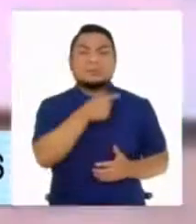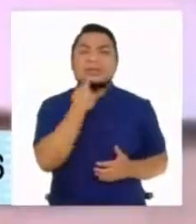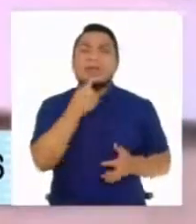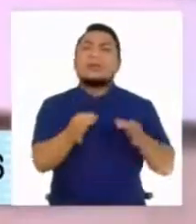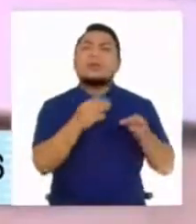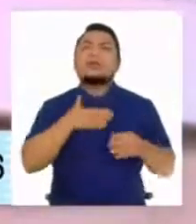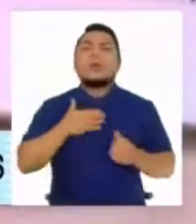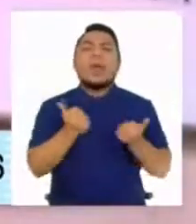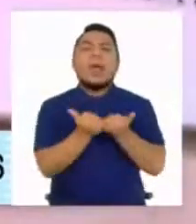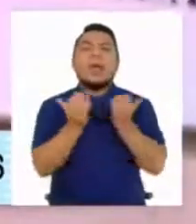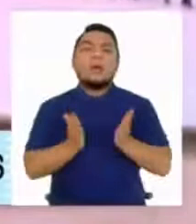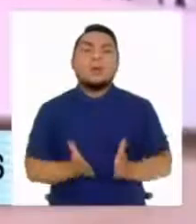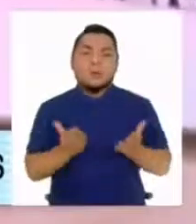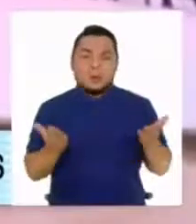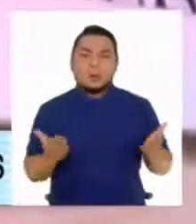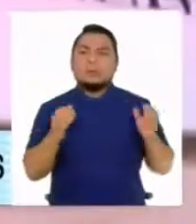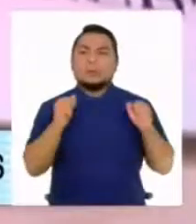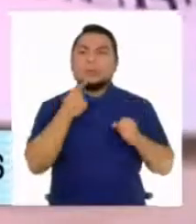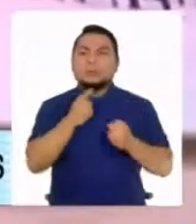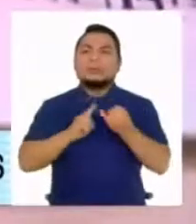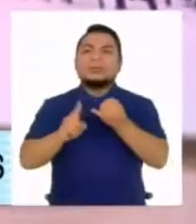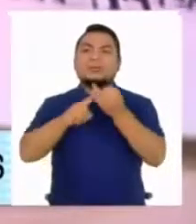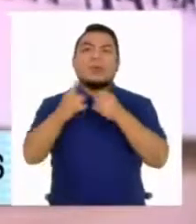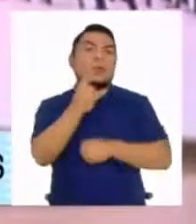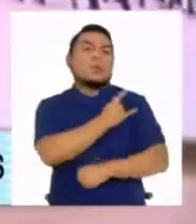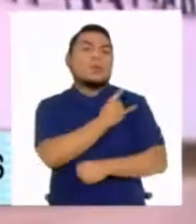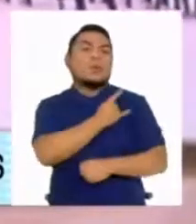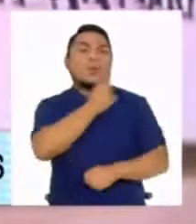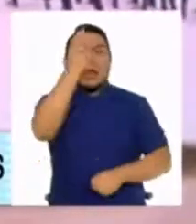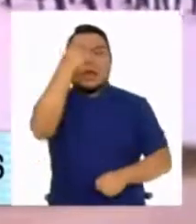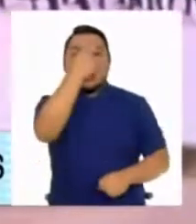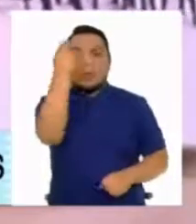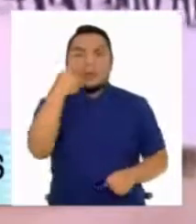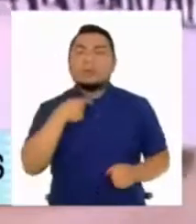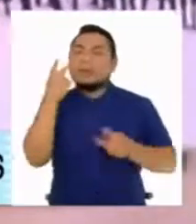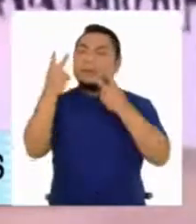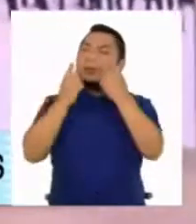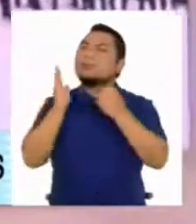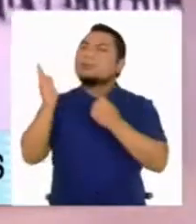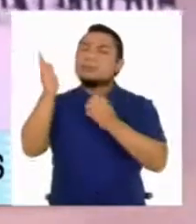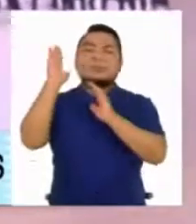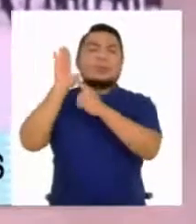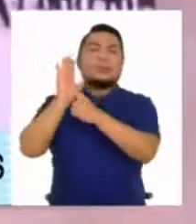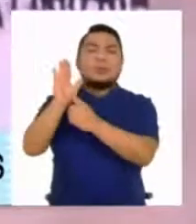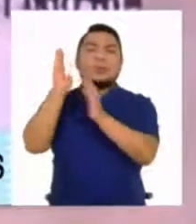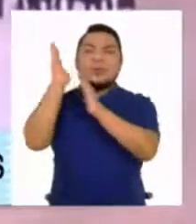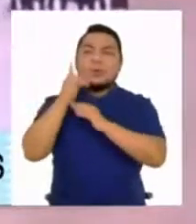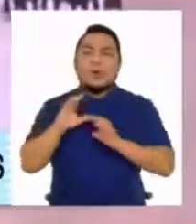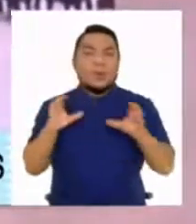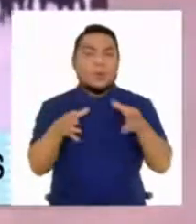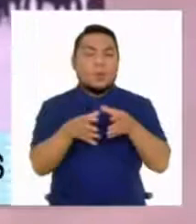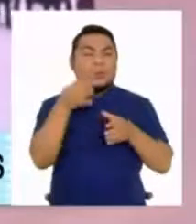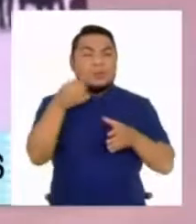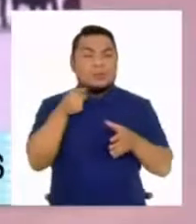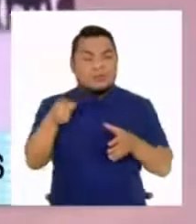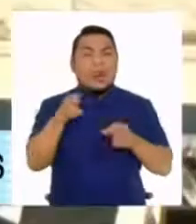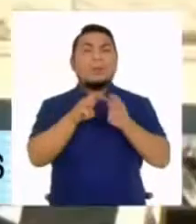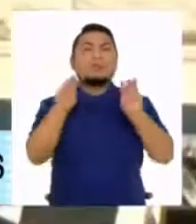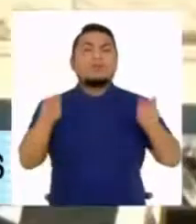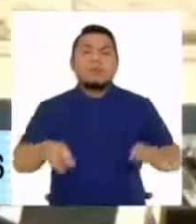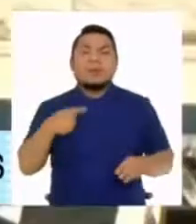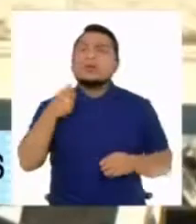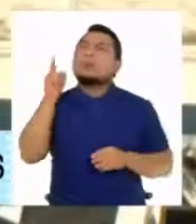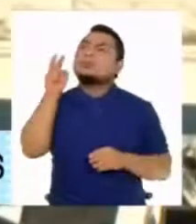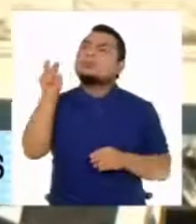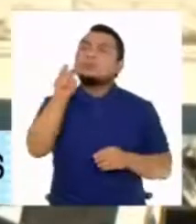Explicó que como alumno de sacado, tuvo una pasantía en la Universidad Católica y visitó la exposición sobre la Comisión de la Verdad en el Museo de la